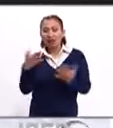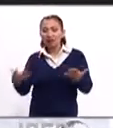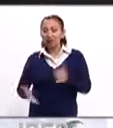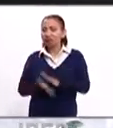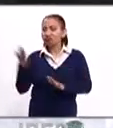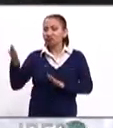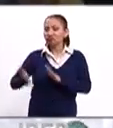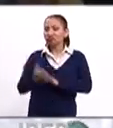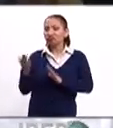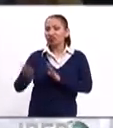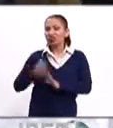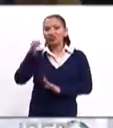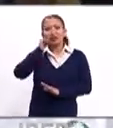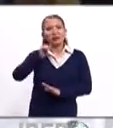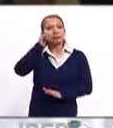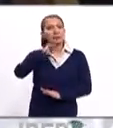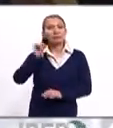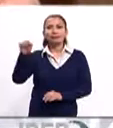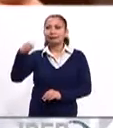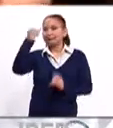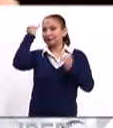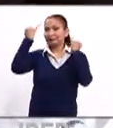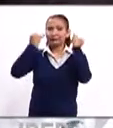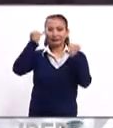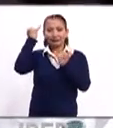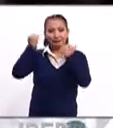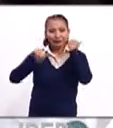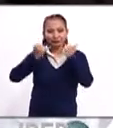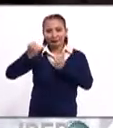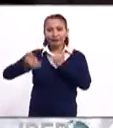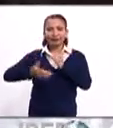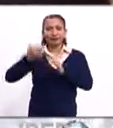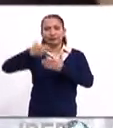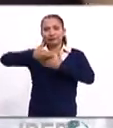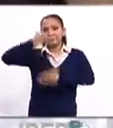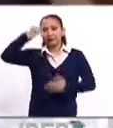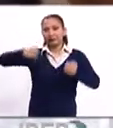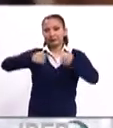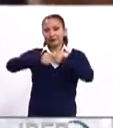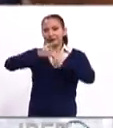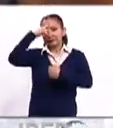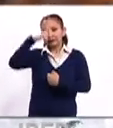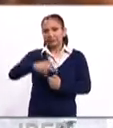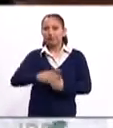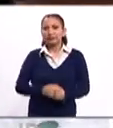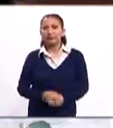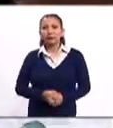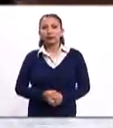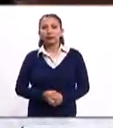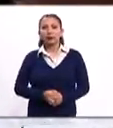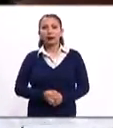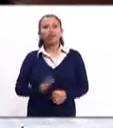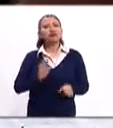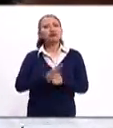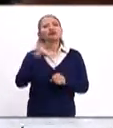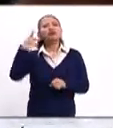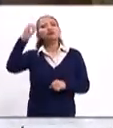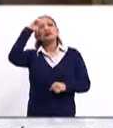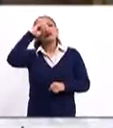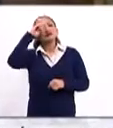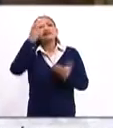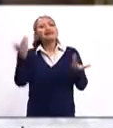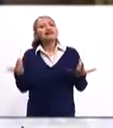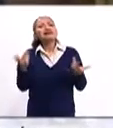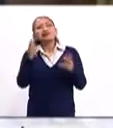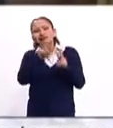cabo esta tan controversial estrategia de construir un muro a la frontera con México. ¿Cuál es su perspectiva,